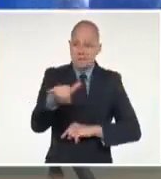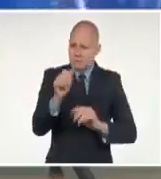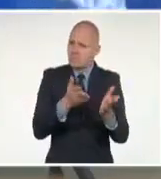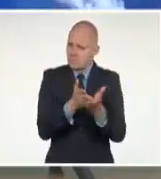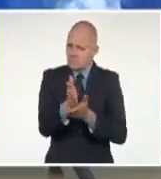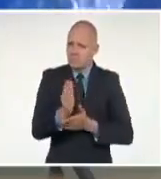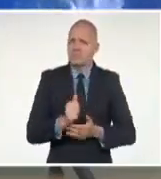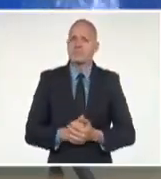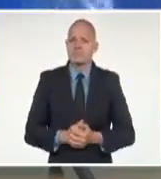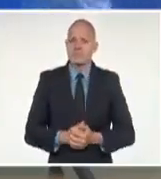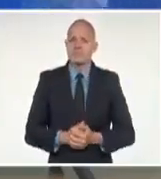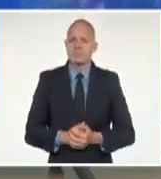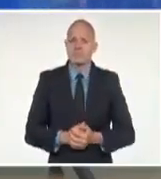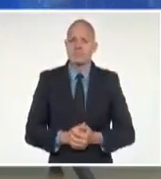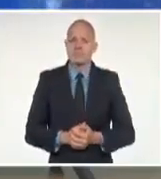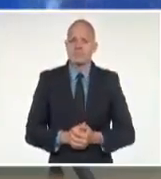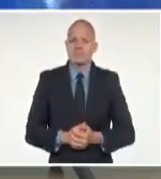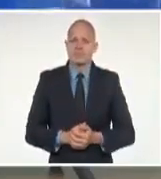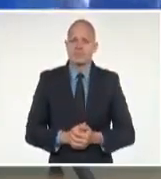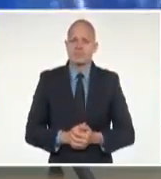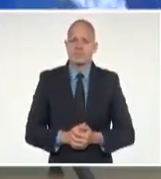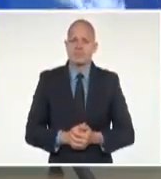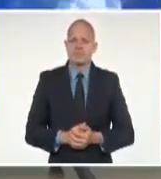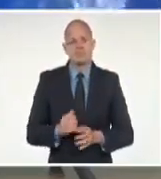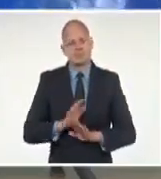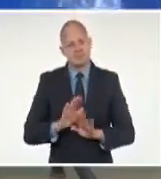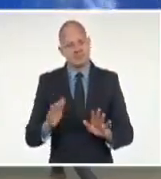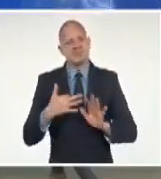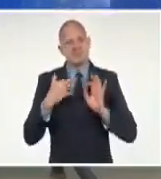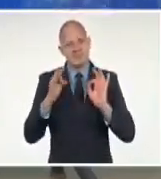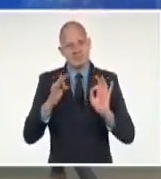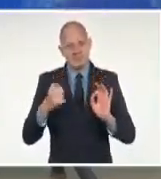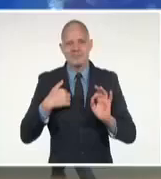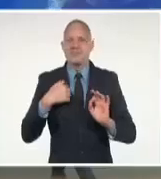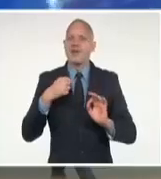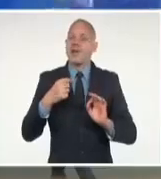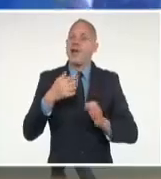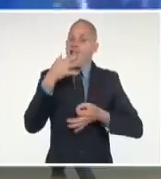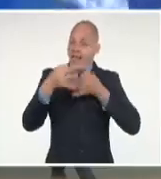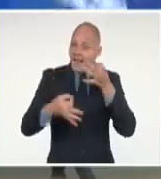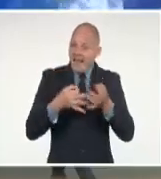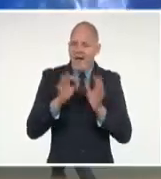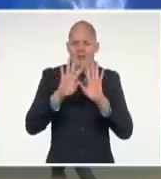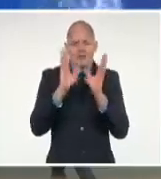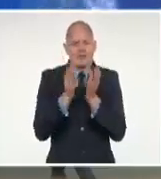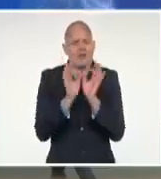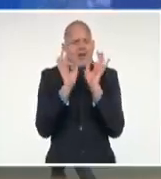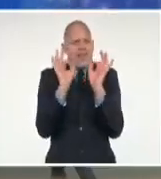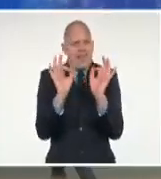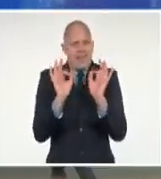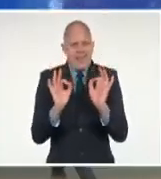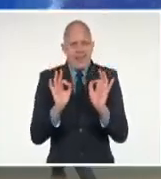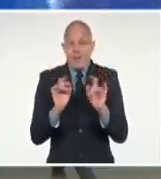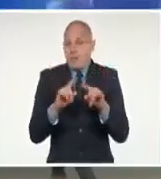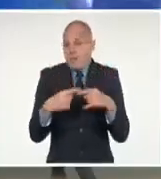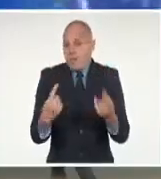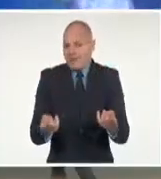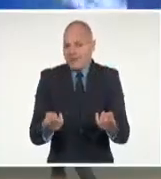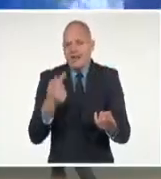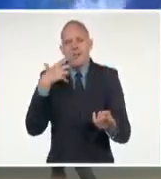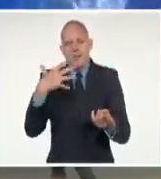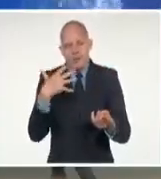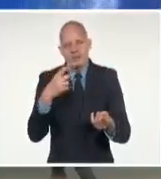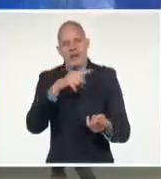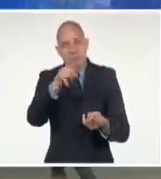lejos de Cuba. Pero bueno, por eso es que quería comentar esto con ustedes, para que tuvieran la